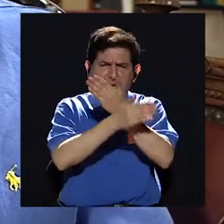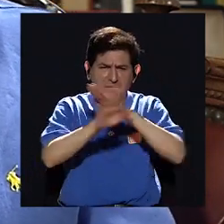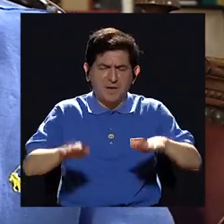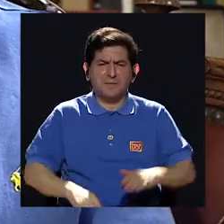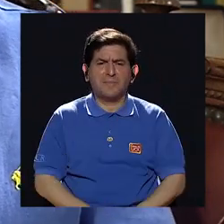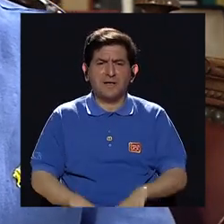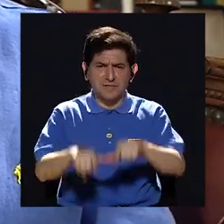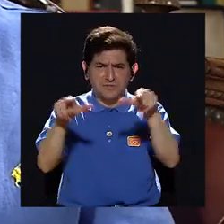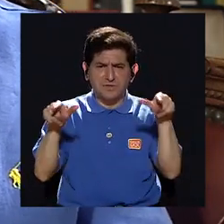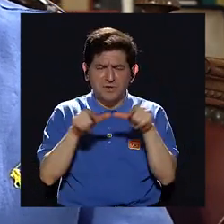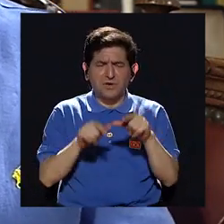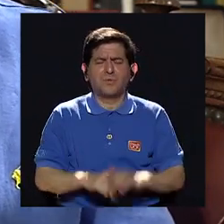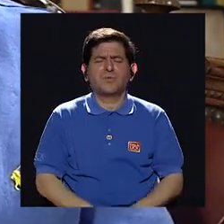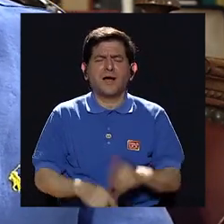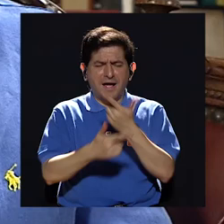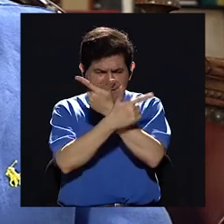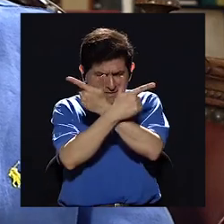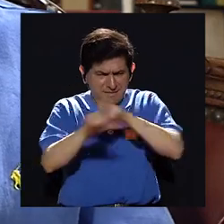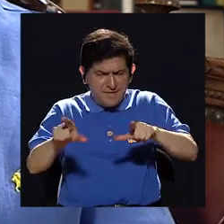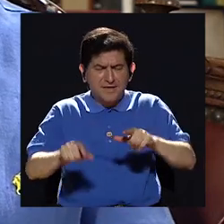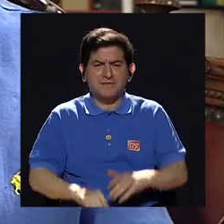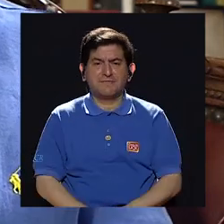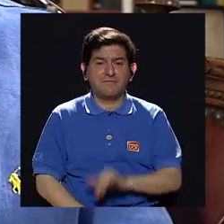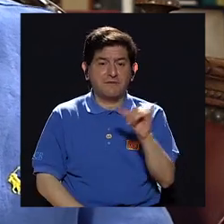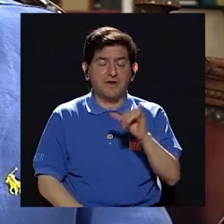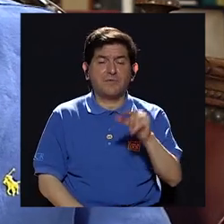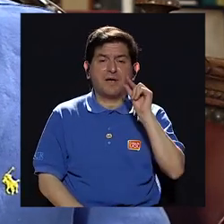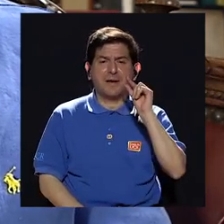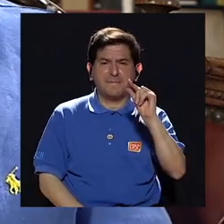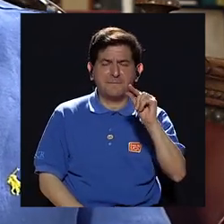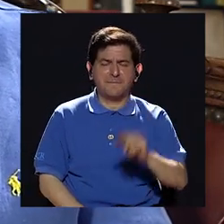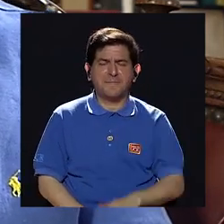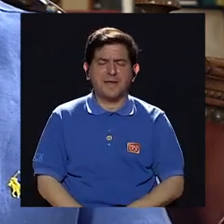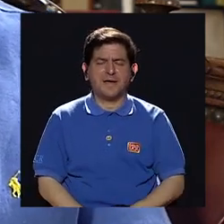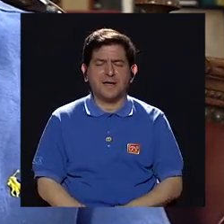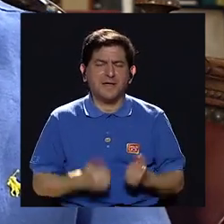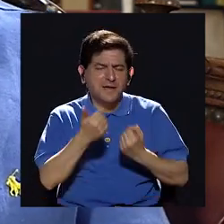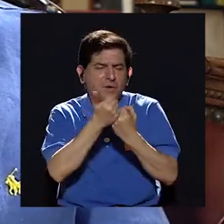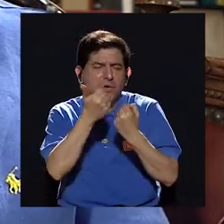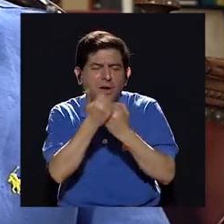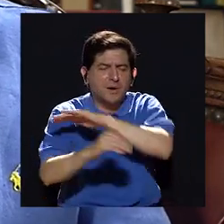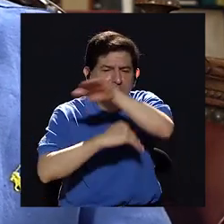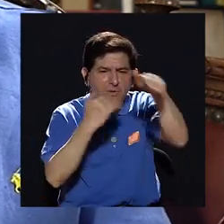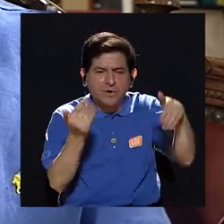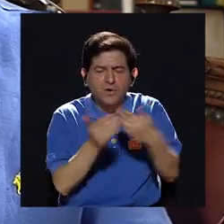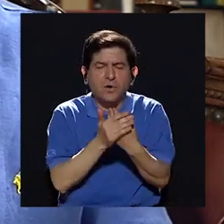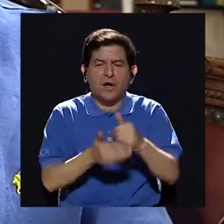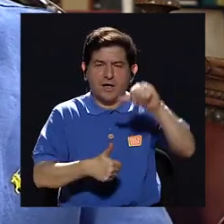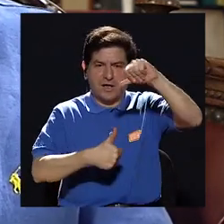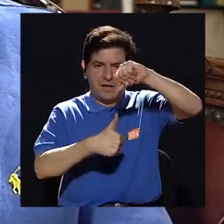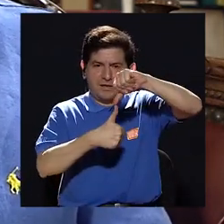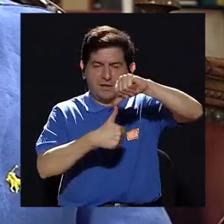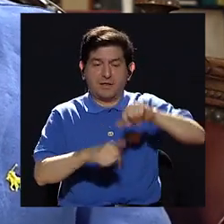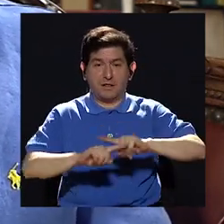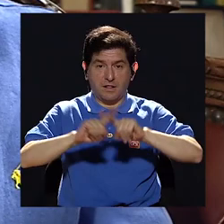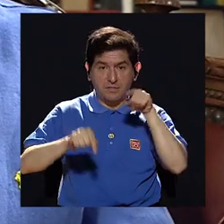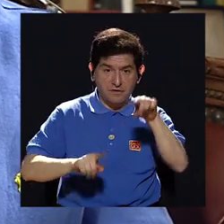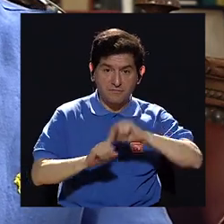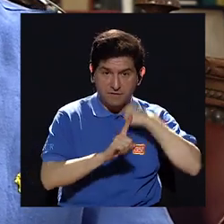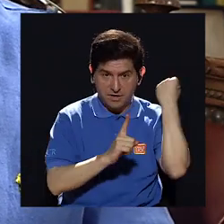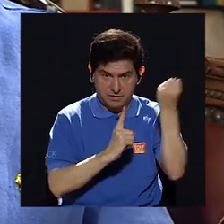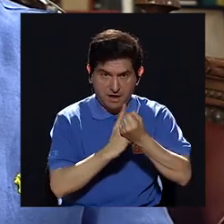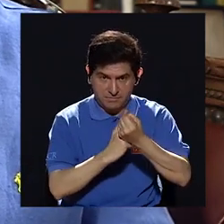libertad que iluminaba como un pequeño faro al resto de Centroamérica porque era distinta